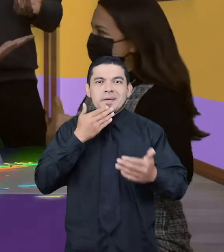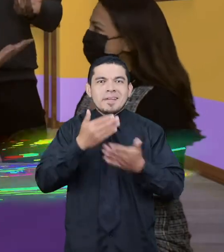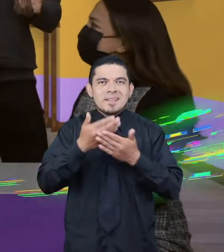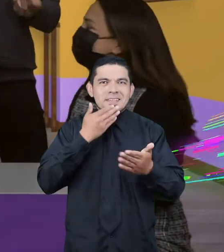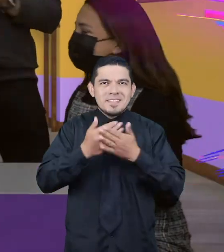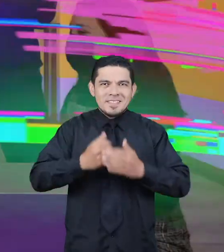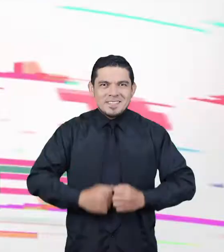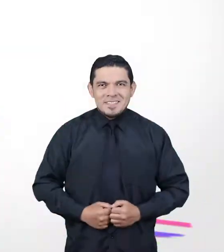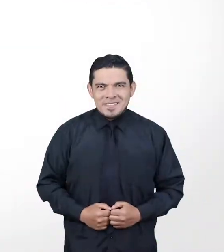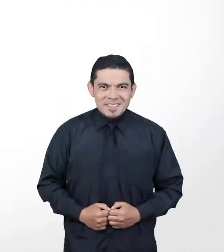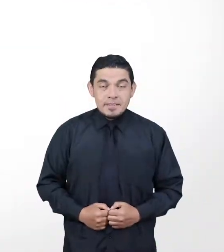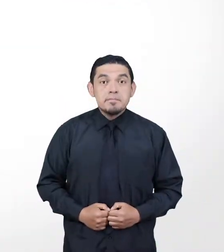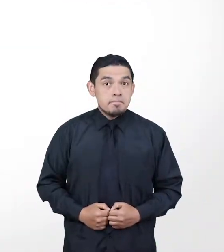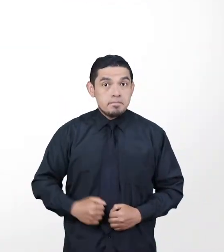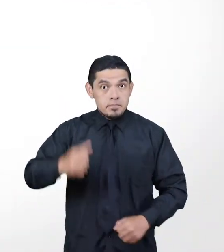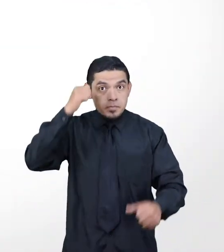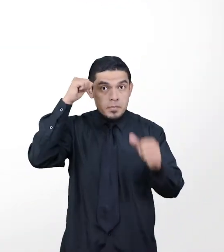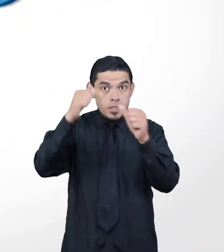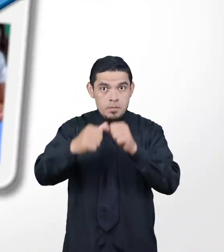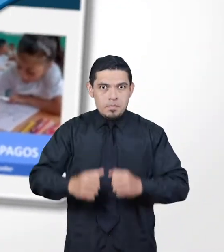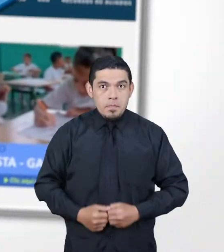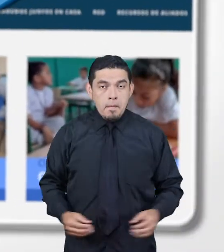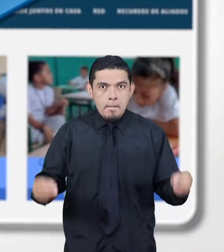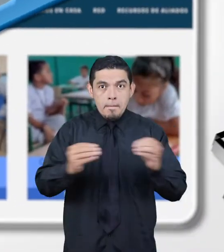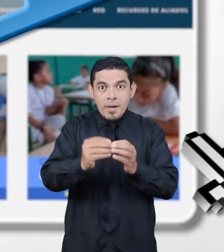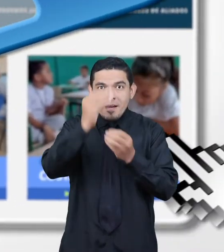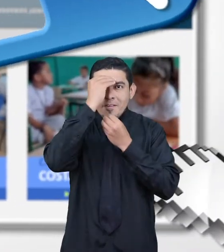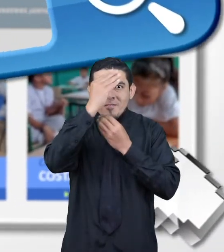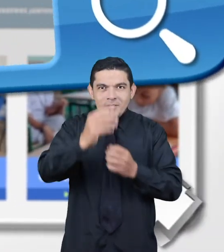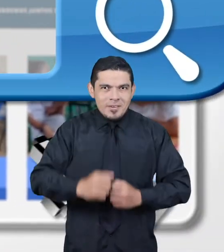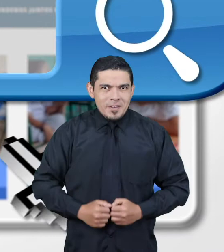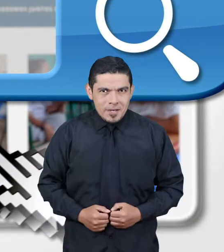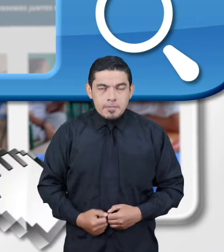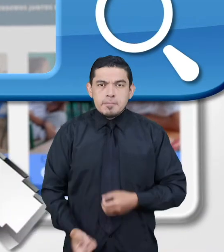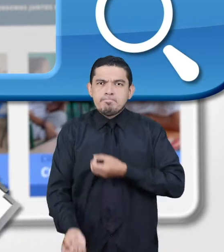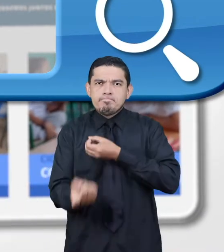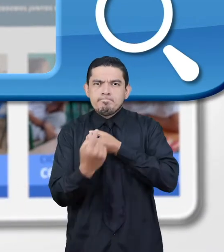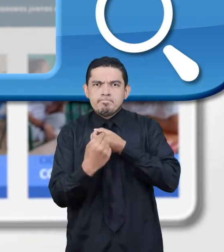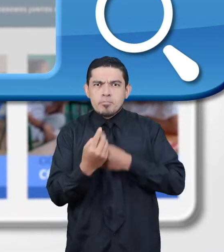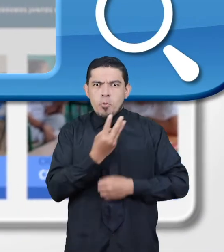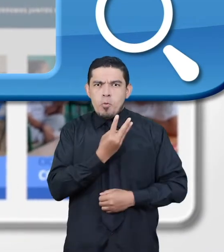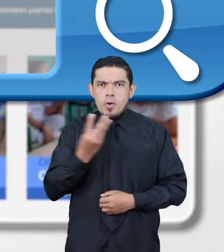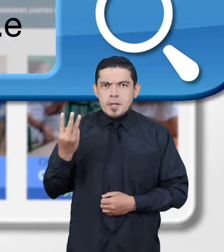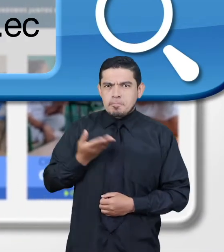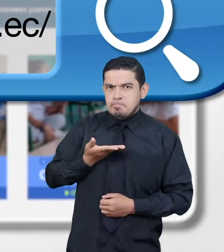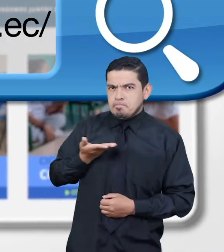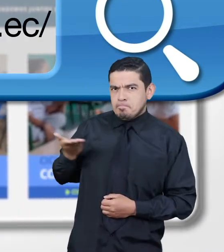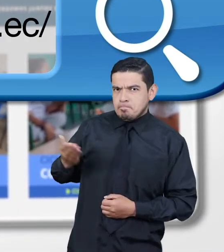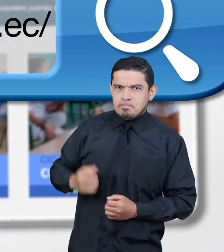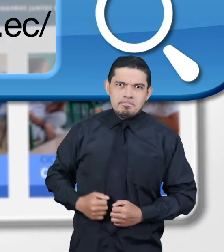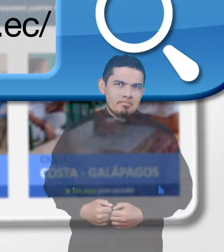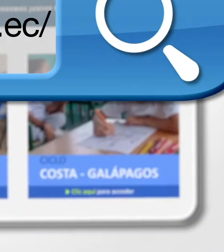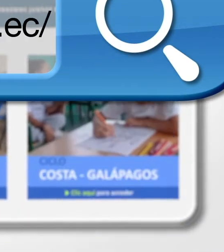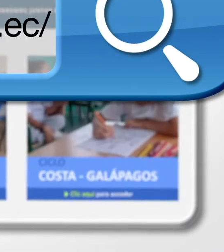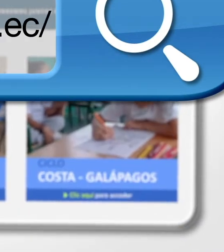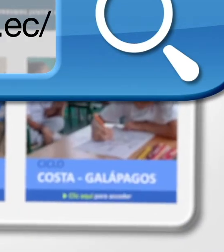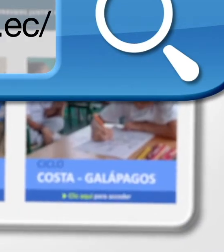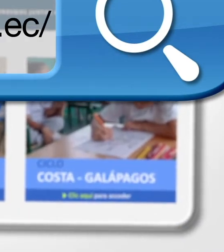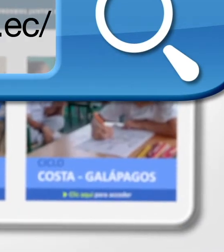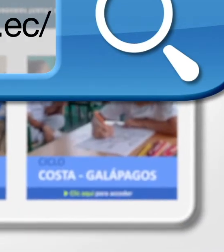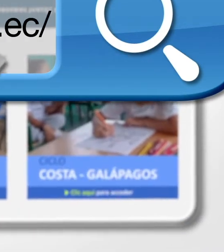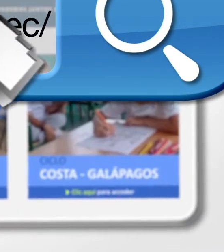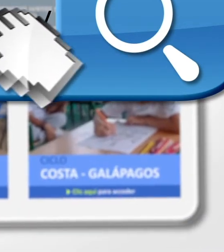¡Gracias! Recuerda, si necesitas más información, puedes ingresar al siguiente enlace. Recursos2